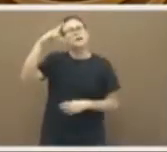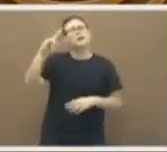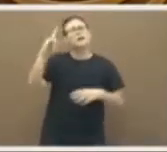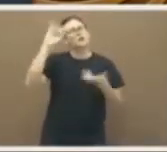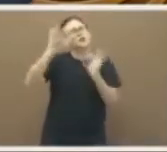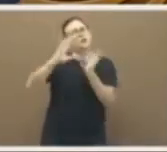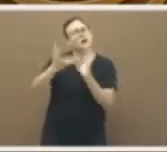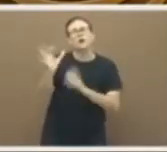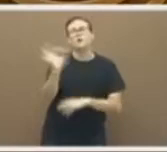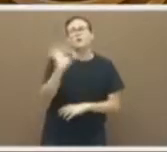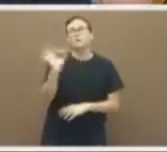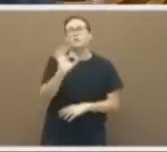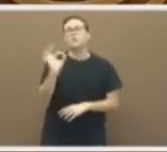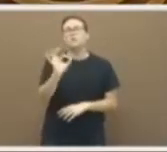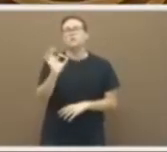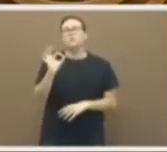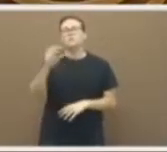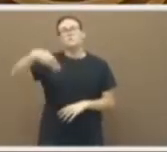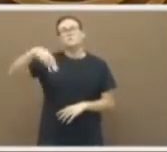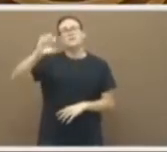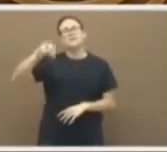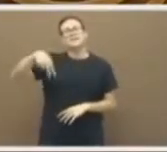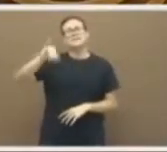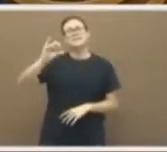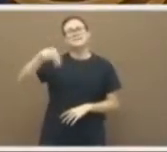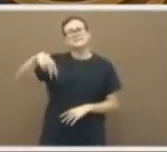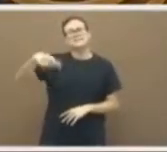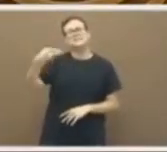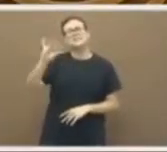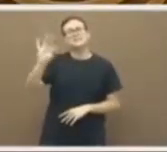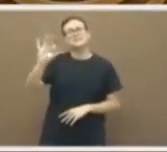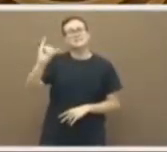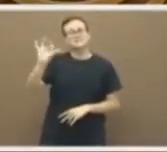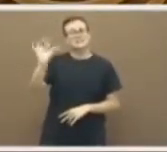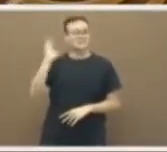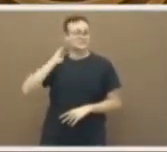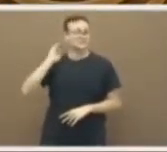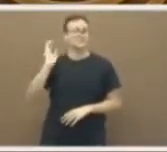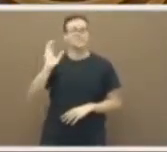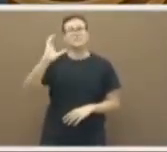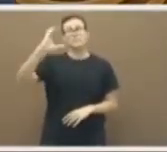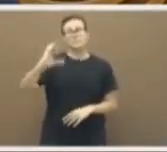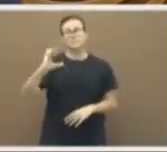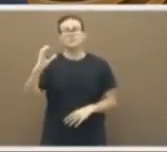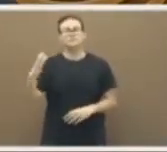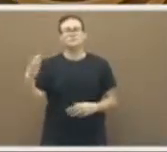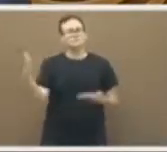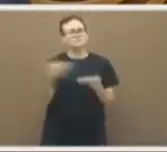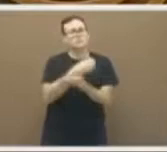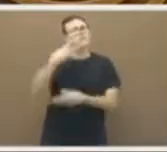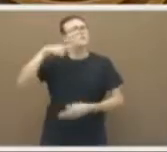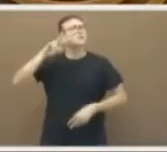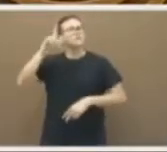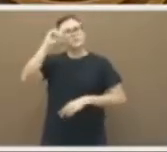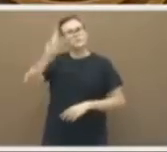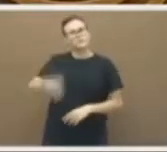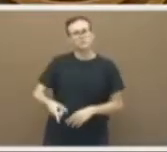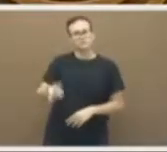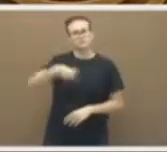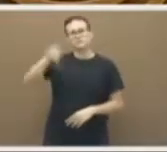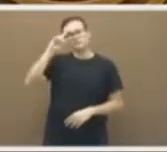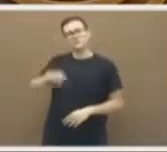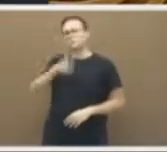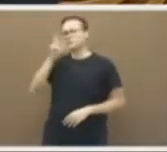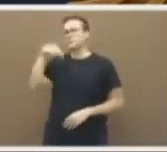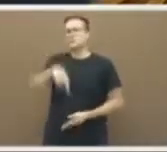C, ¿qué hicimos? Rodearnos de expertos y los expertos deciden. O sea, ¿no cree usted que aquí todos lo decimos nosotros lo que se nos ocurre una mañana?